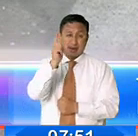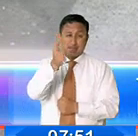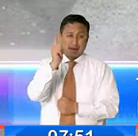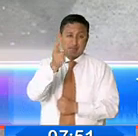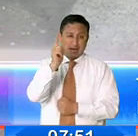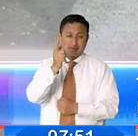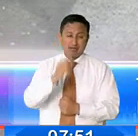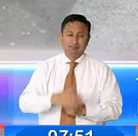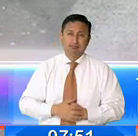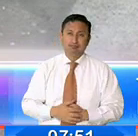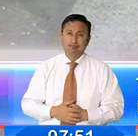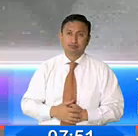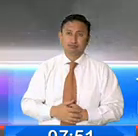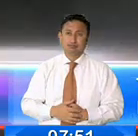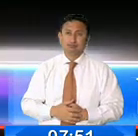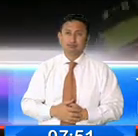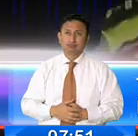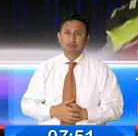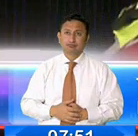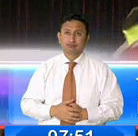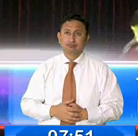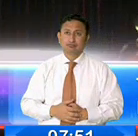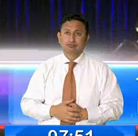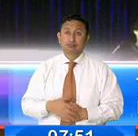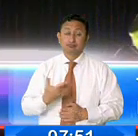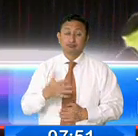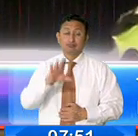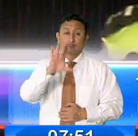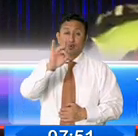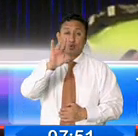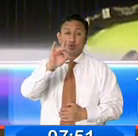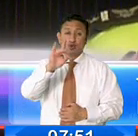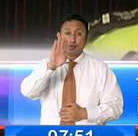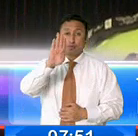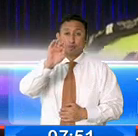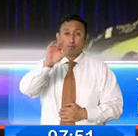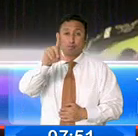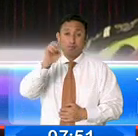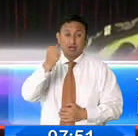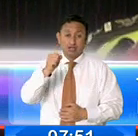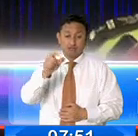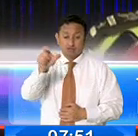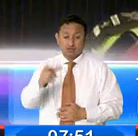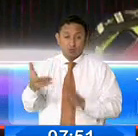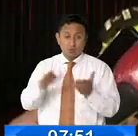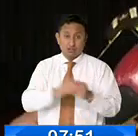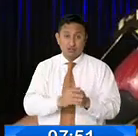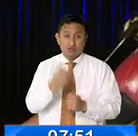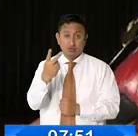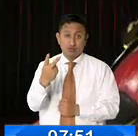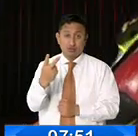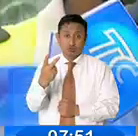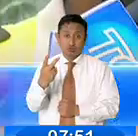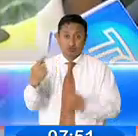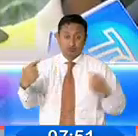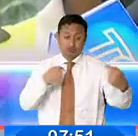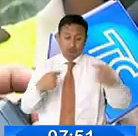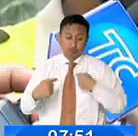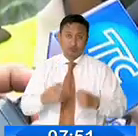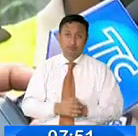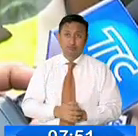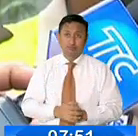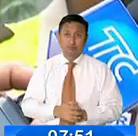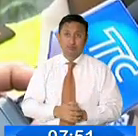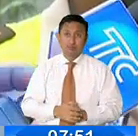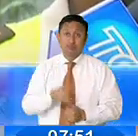reiteradas ocasiones. Son ocho indicios balísticos. La persona fallecida tiene dos impactos de bala. Tiene dos